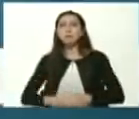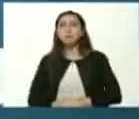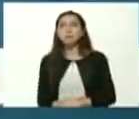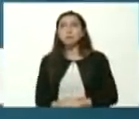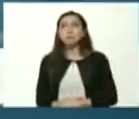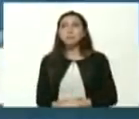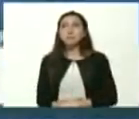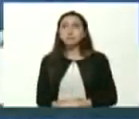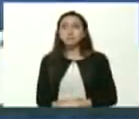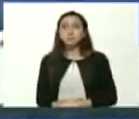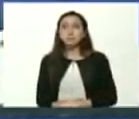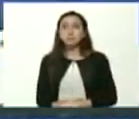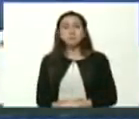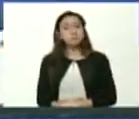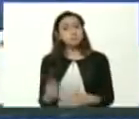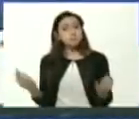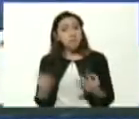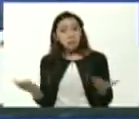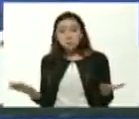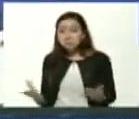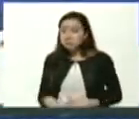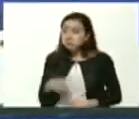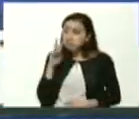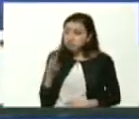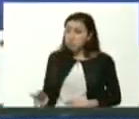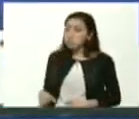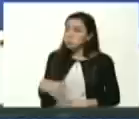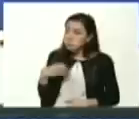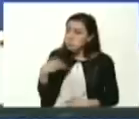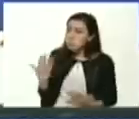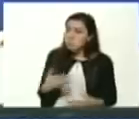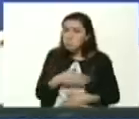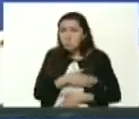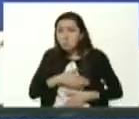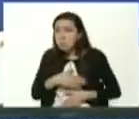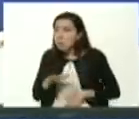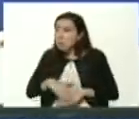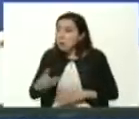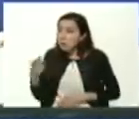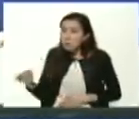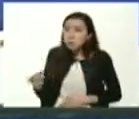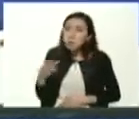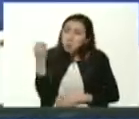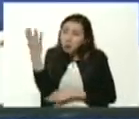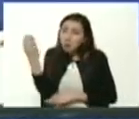de verdad me conmueve mucho tu palabra presidente Kennedy Morales